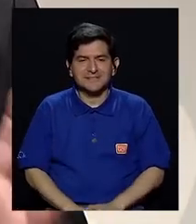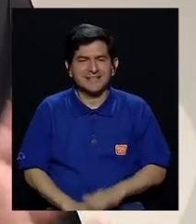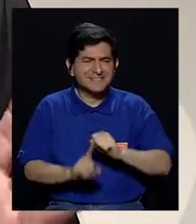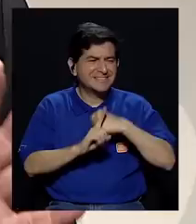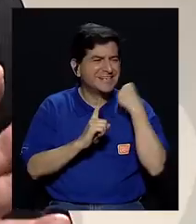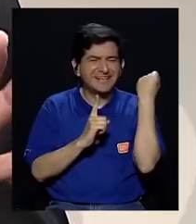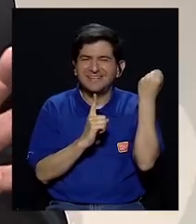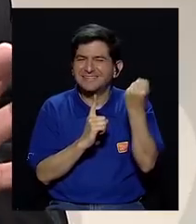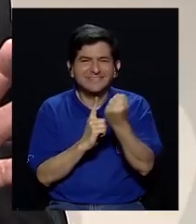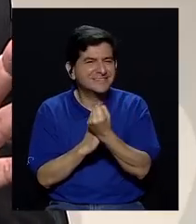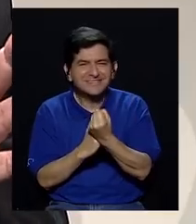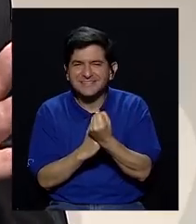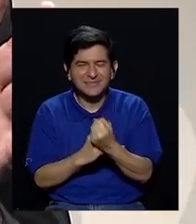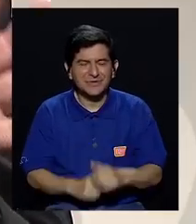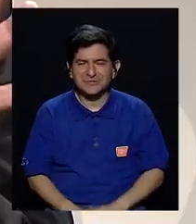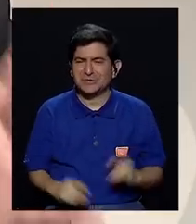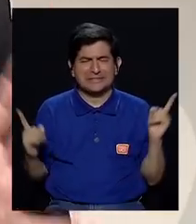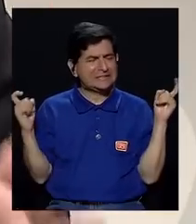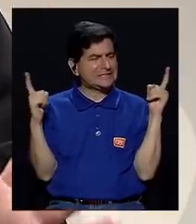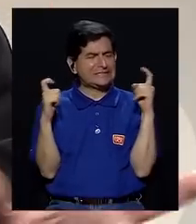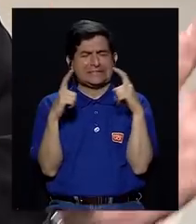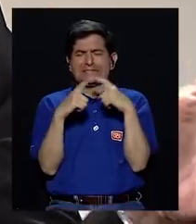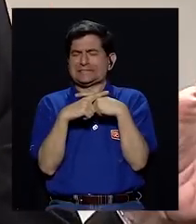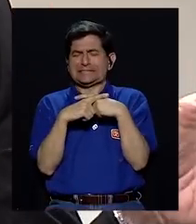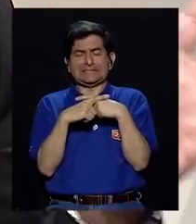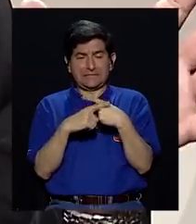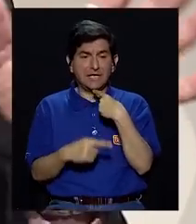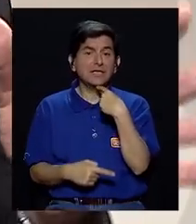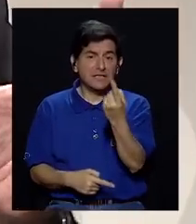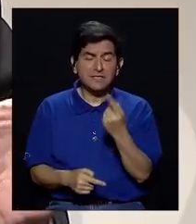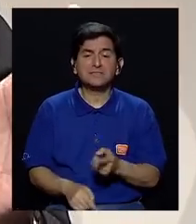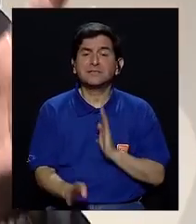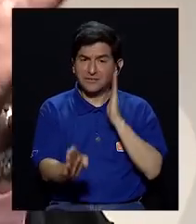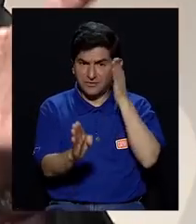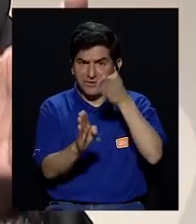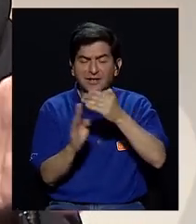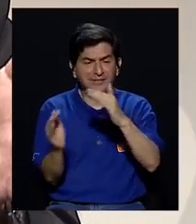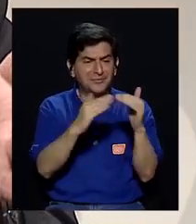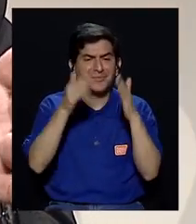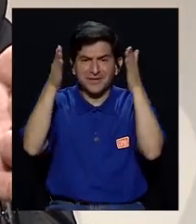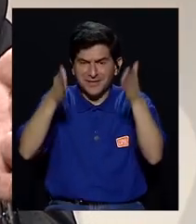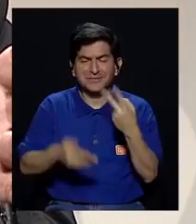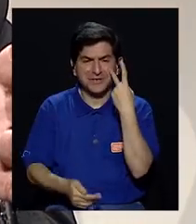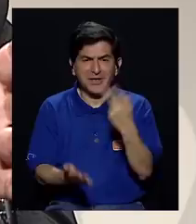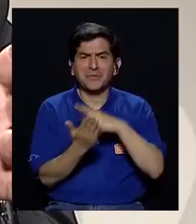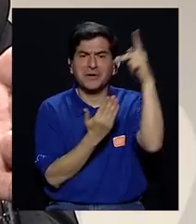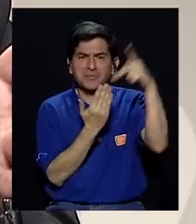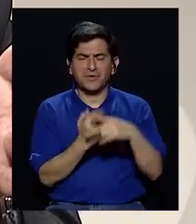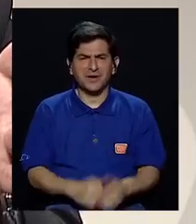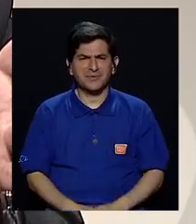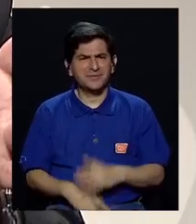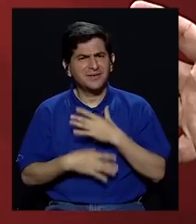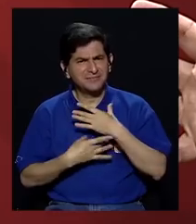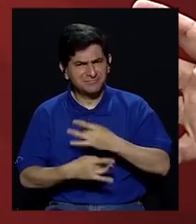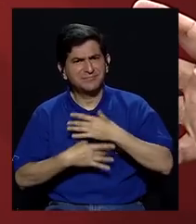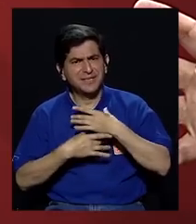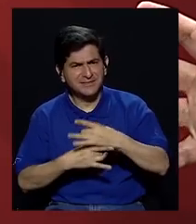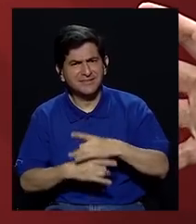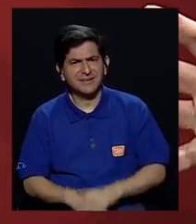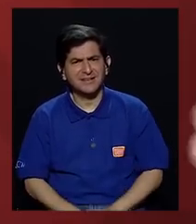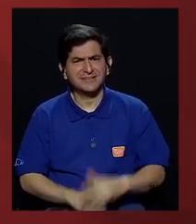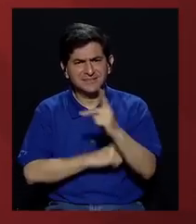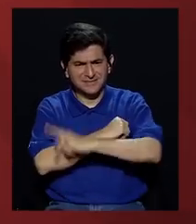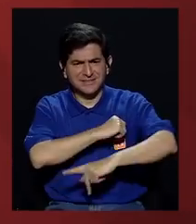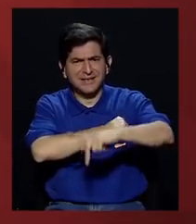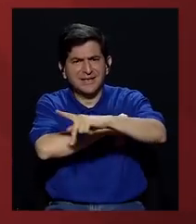es que el escenario, Marlón, es muy complejo. Tenemos que hacérselo saber así a la ciudadanía que nos está viendo. Me llama mucho la atención porque yo